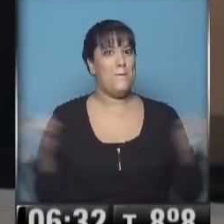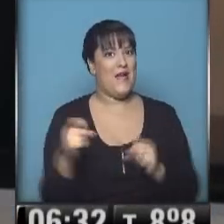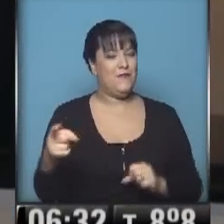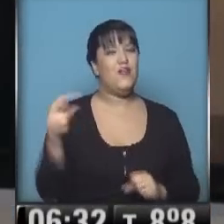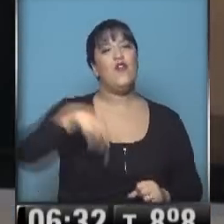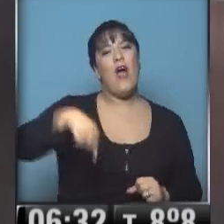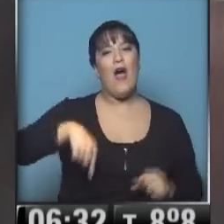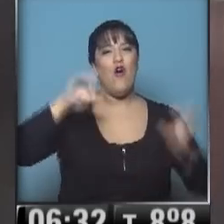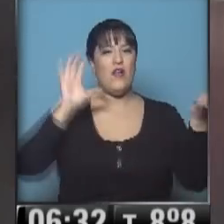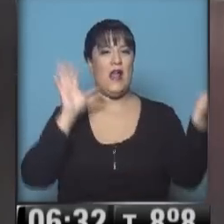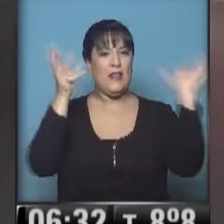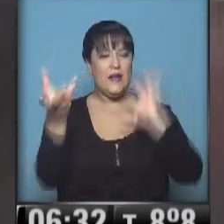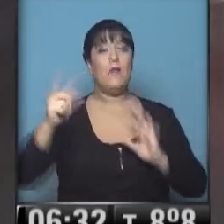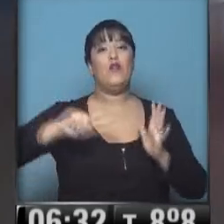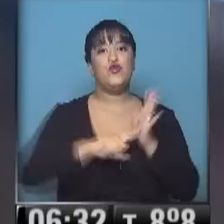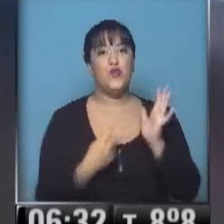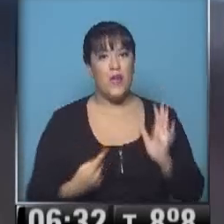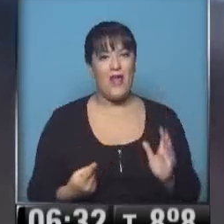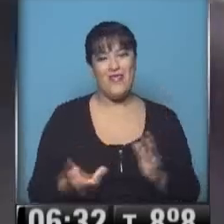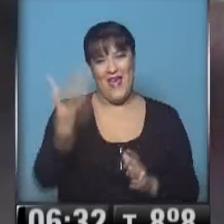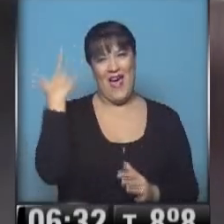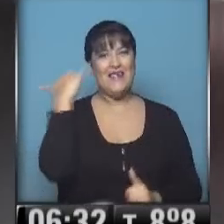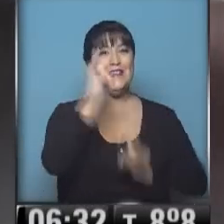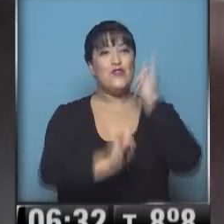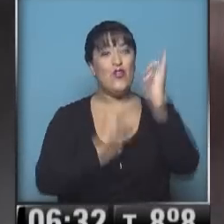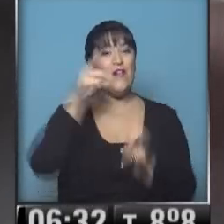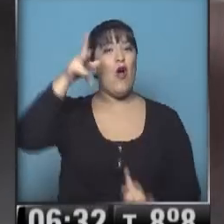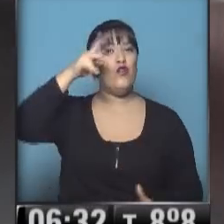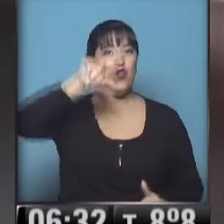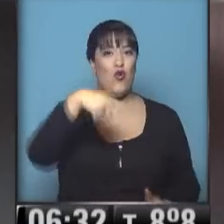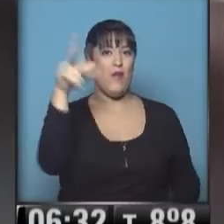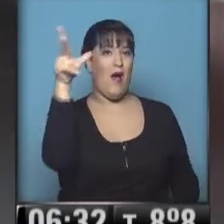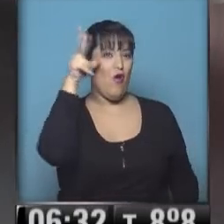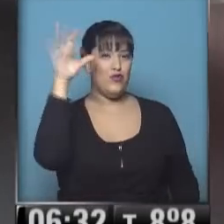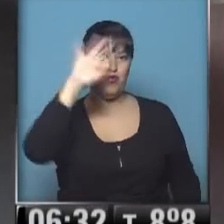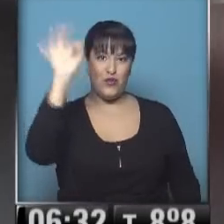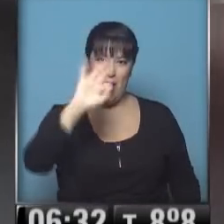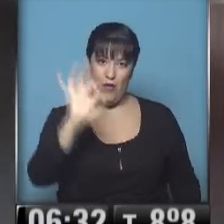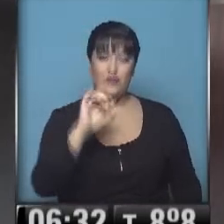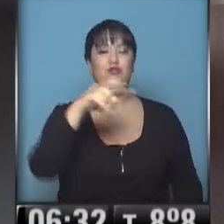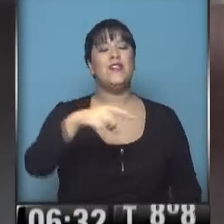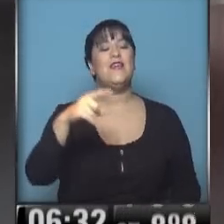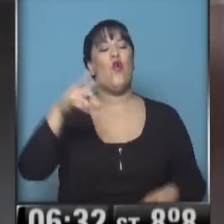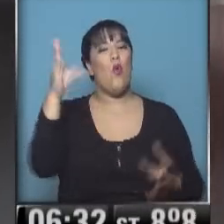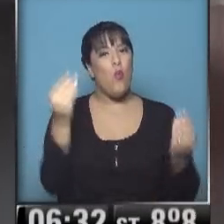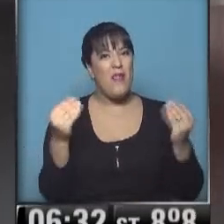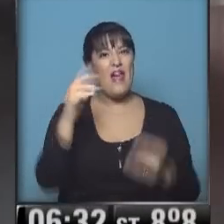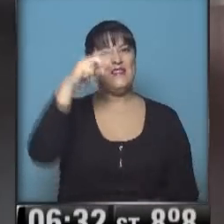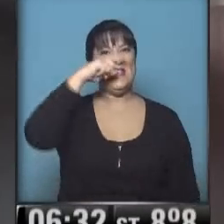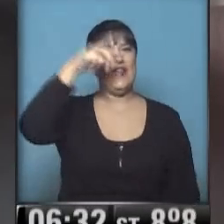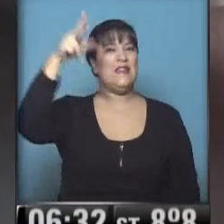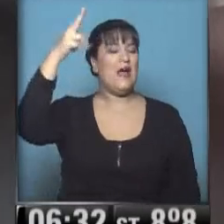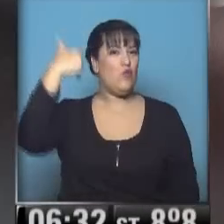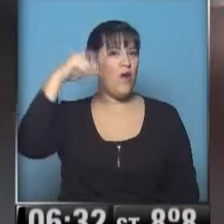del tiempo. En la ciudad de Buenos Aires a esta hora, como les contaba, 8 grados, 8 décimas. humedad, 79%. Está más seco